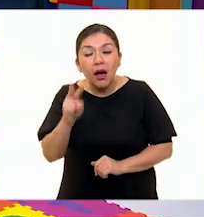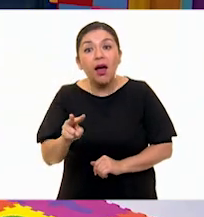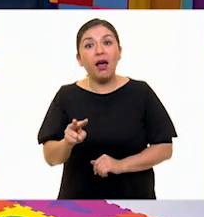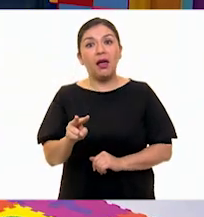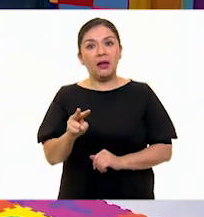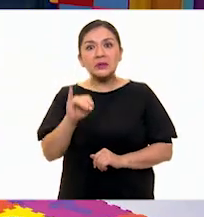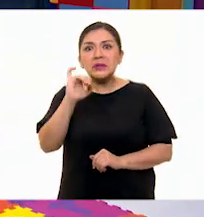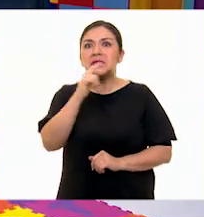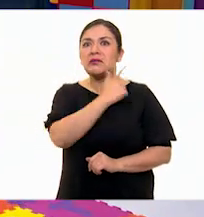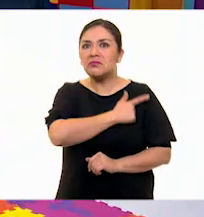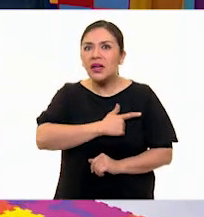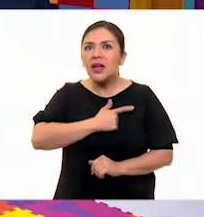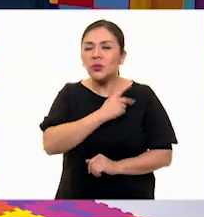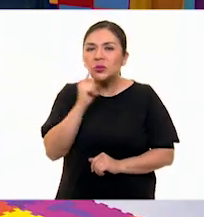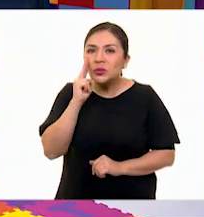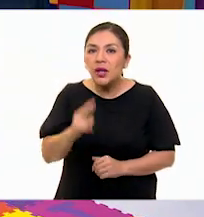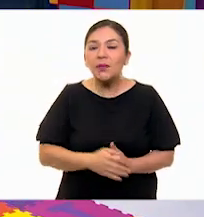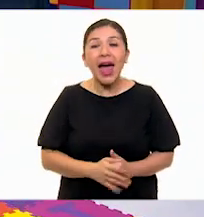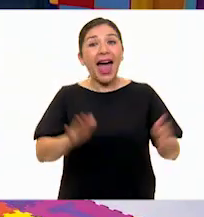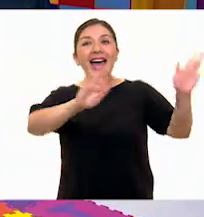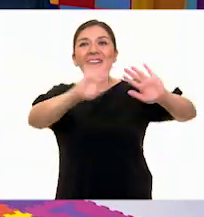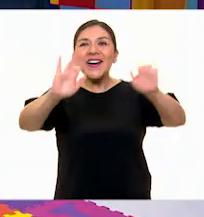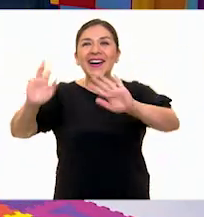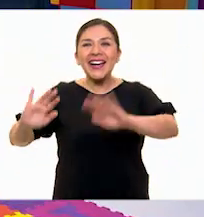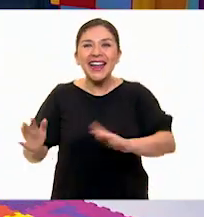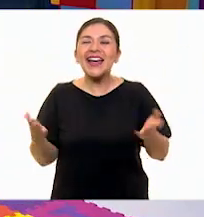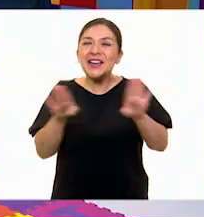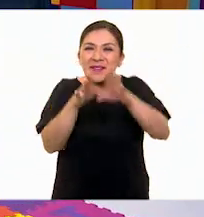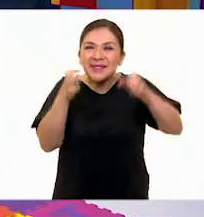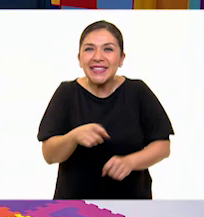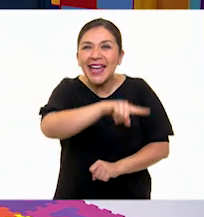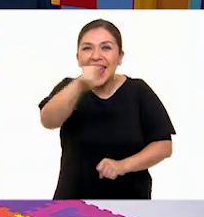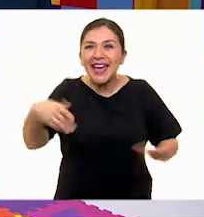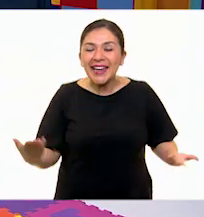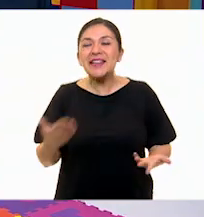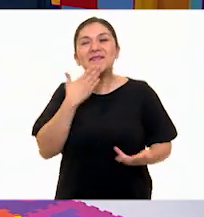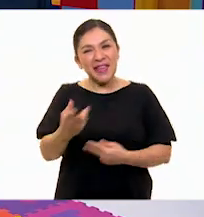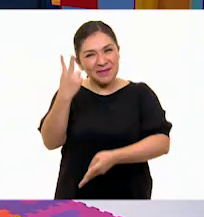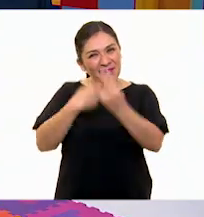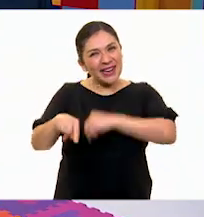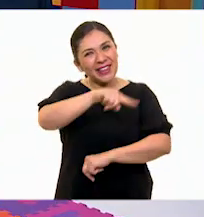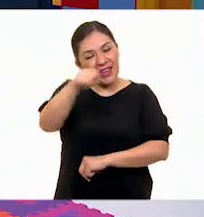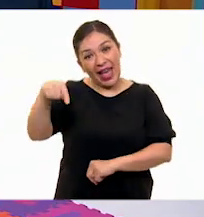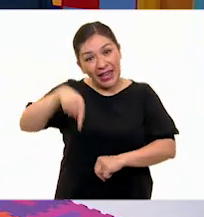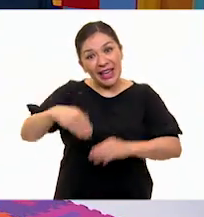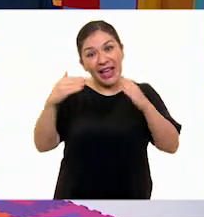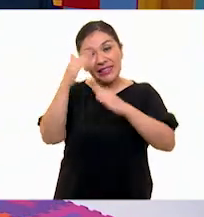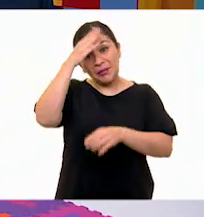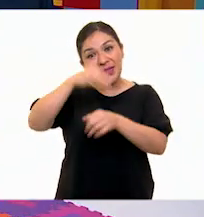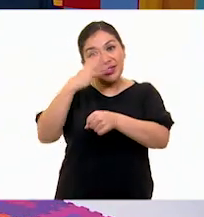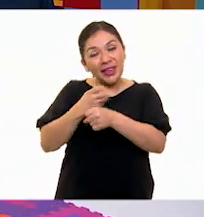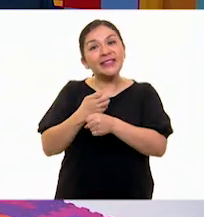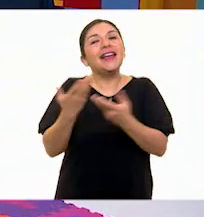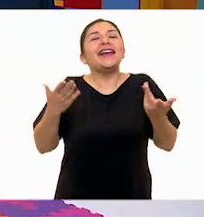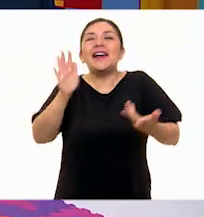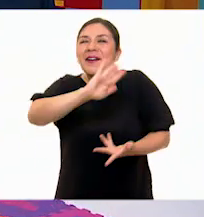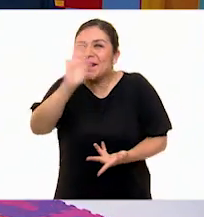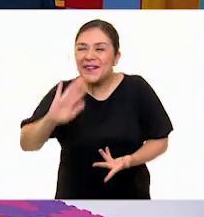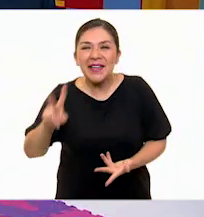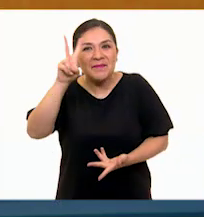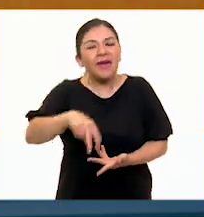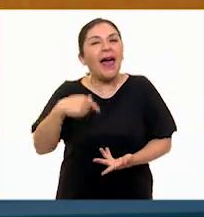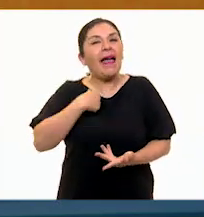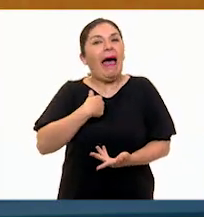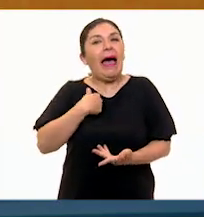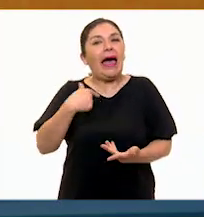Me gustan mucho, hola, hola, ¿cómo están? Bienvenidas y bienvenidos a Aprenden Casa 3, hola, me